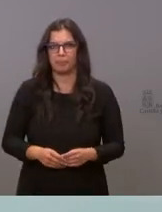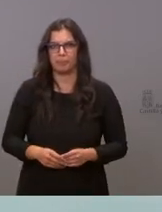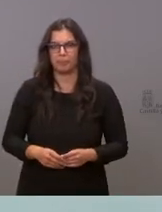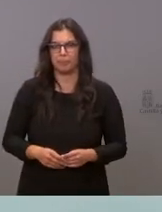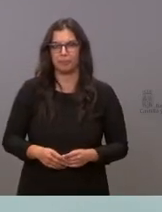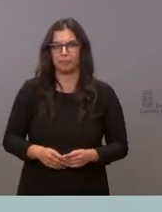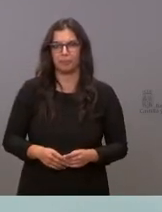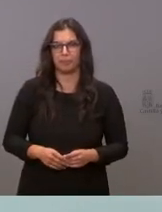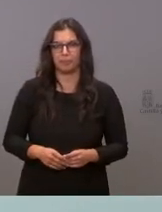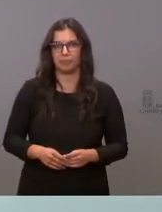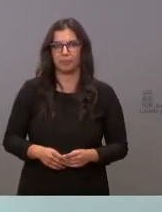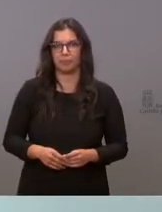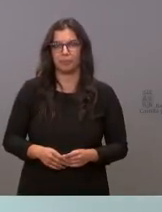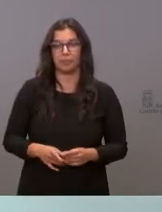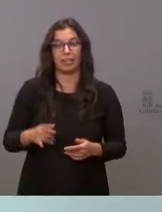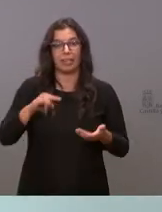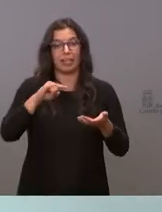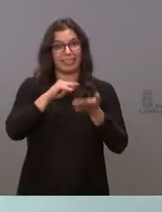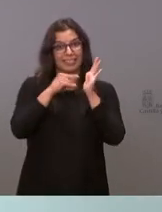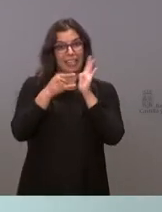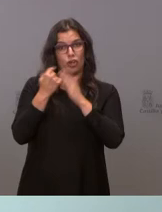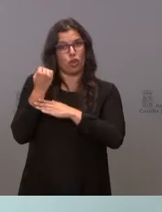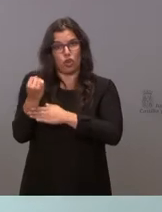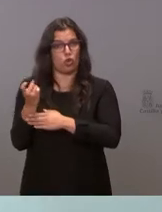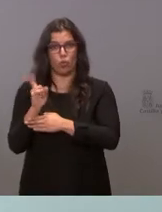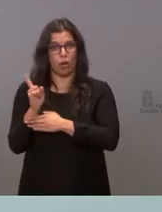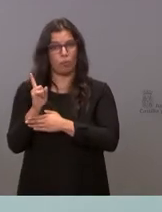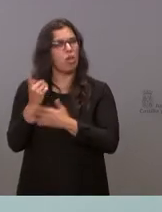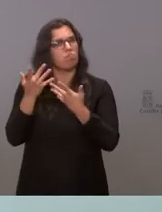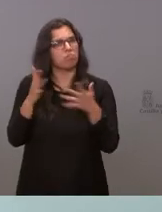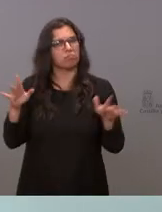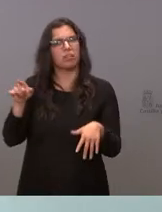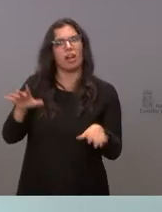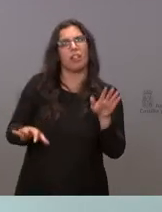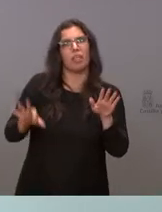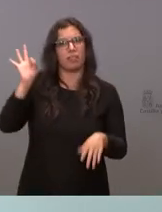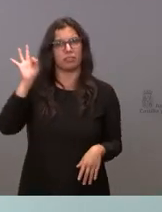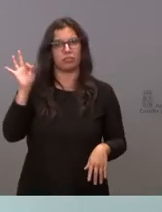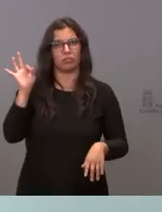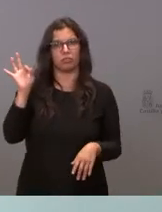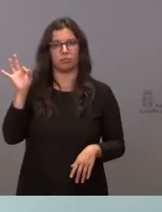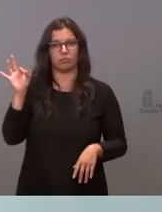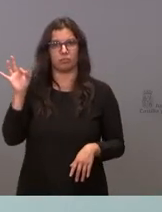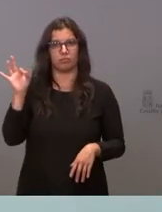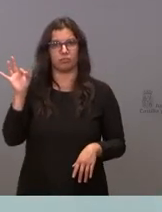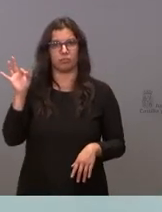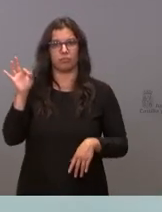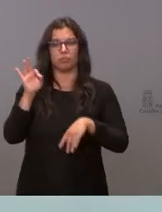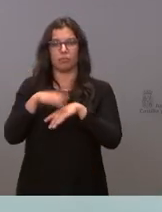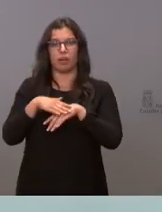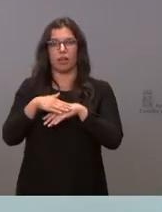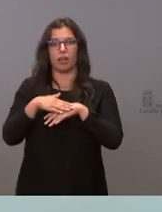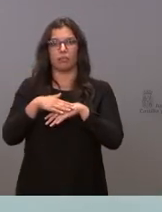sin respaldo técnico, tomó la decisión de eliminar las